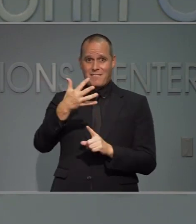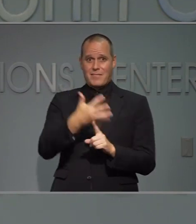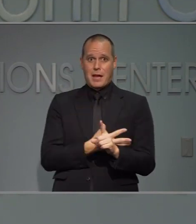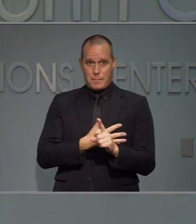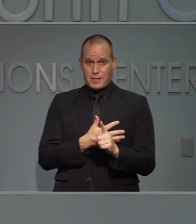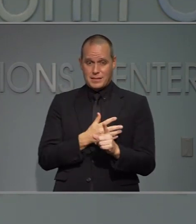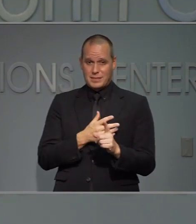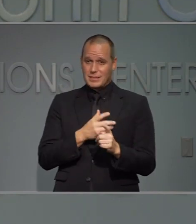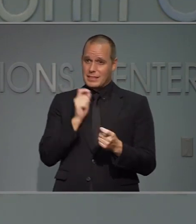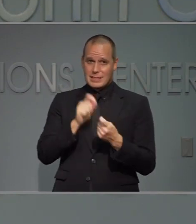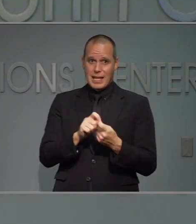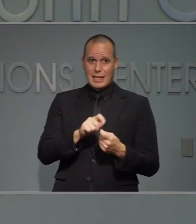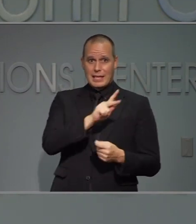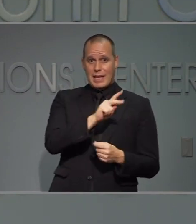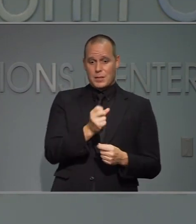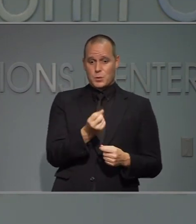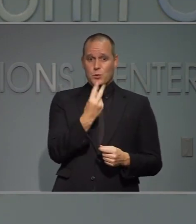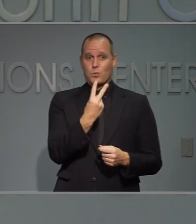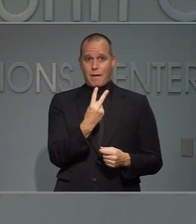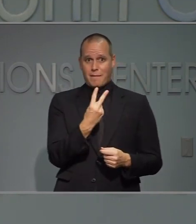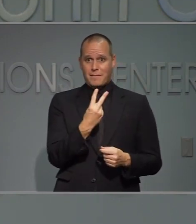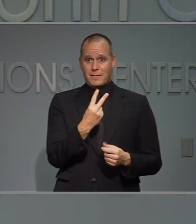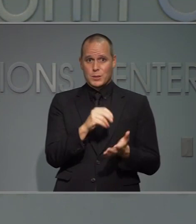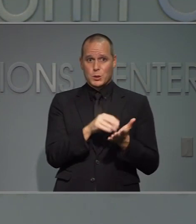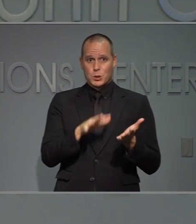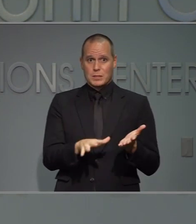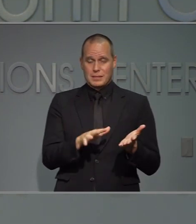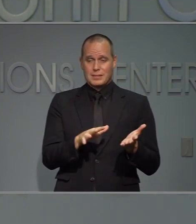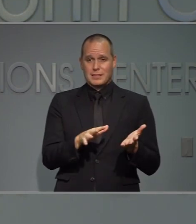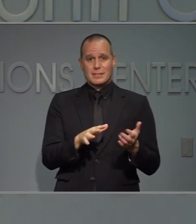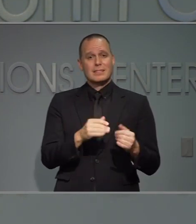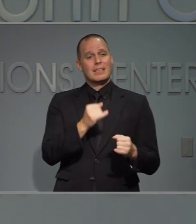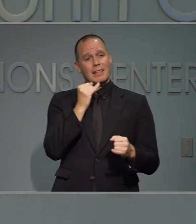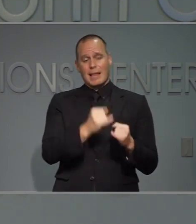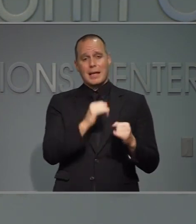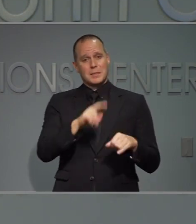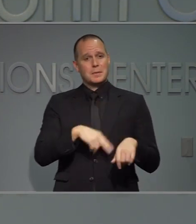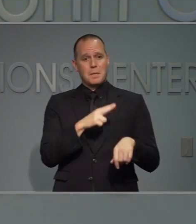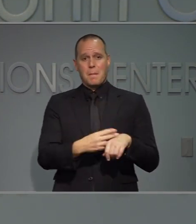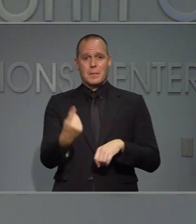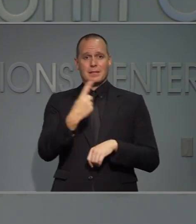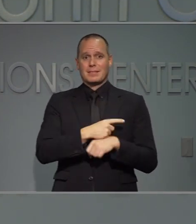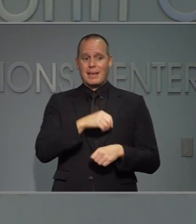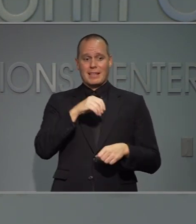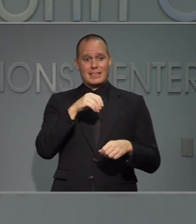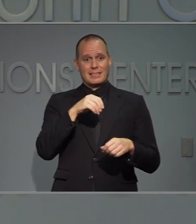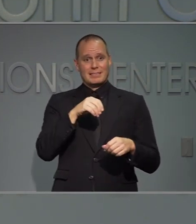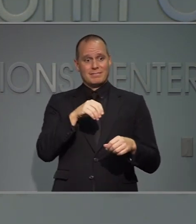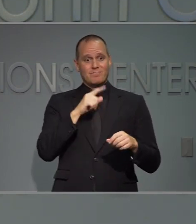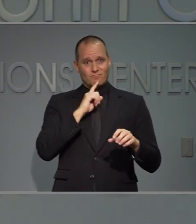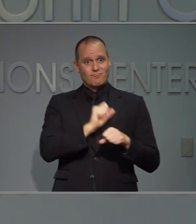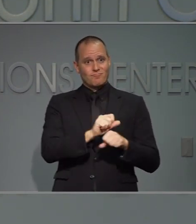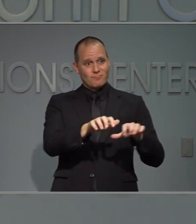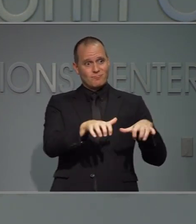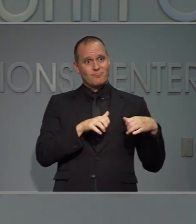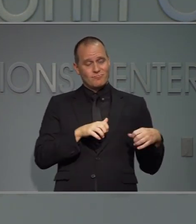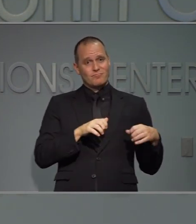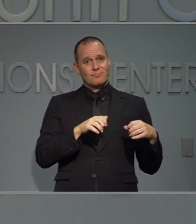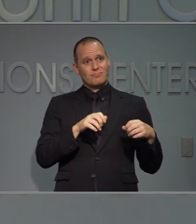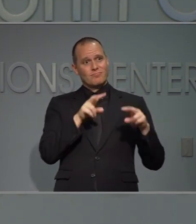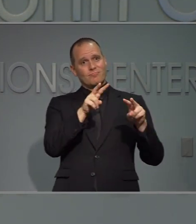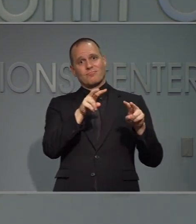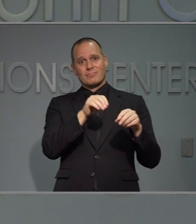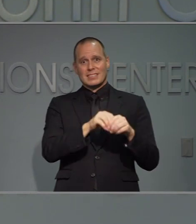No se cumple cinco meses desde que los alumnos tuvieron su último día normal en un salón